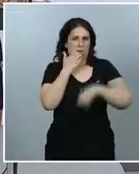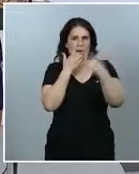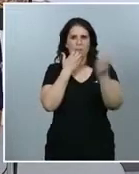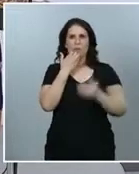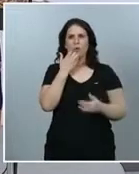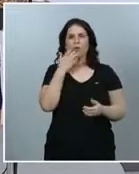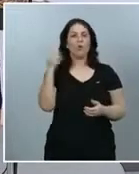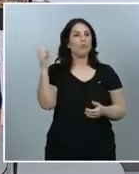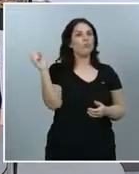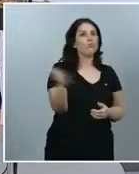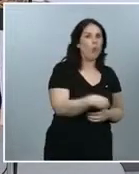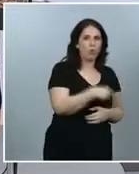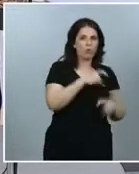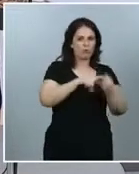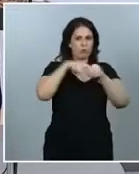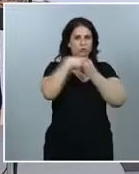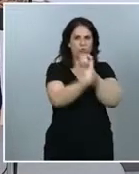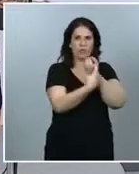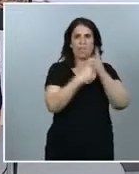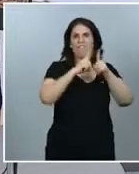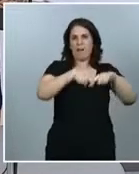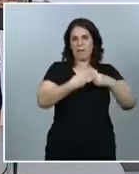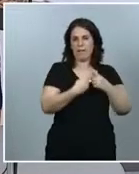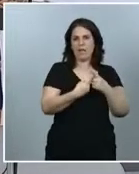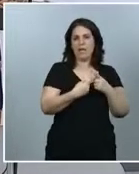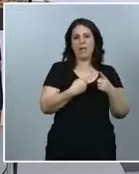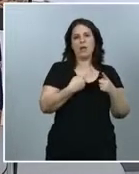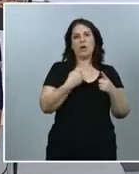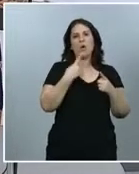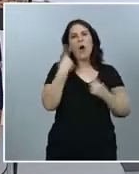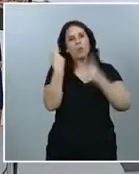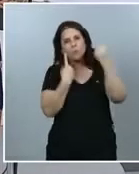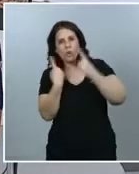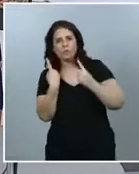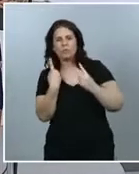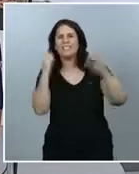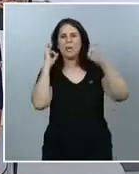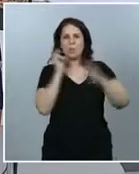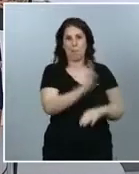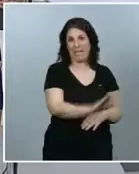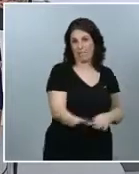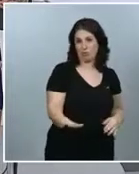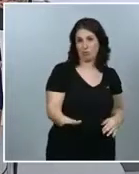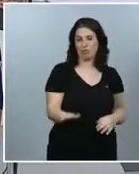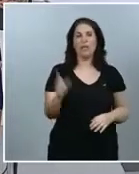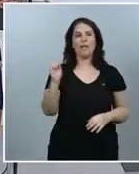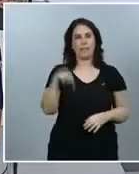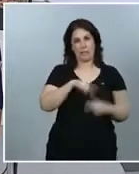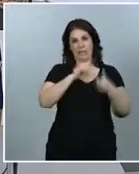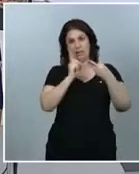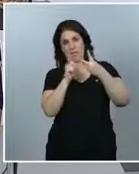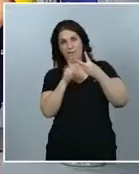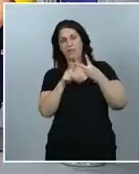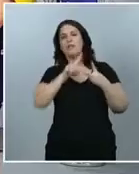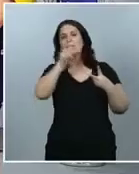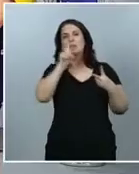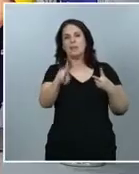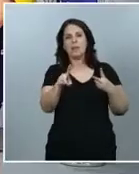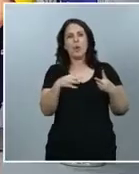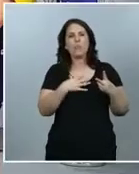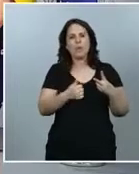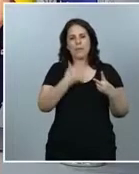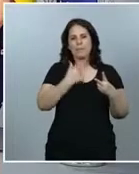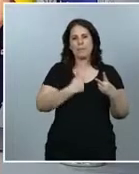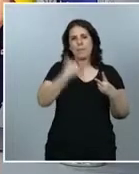o solo algunos, en especial los más pequeños? Y a ese respecto, Voz Populi pregunta ¿nos pueden decir algo más sobre la prevalencia de la